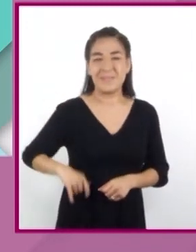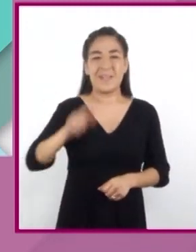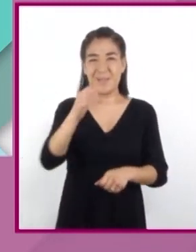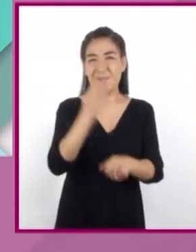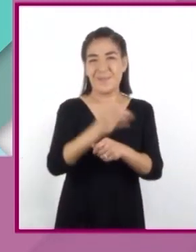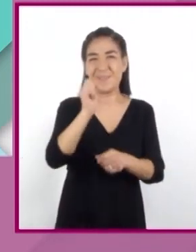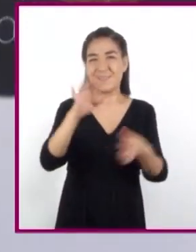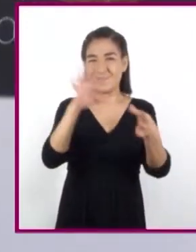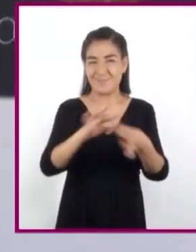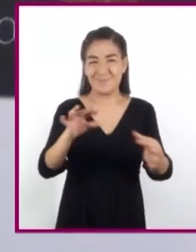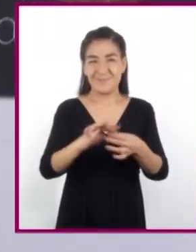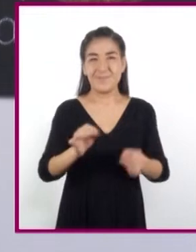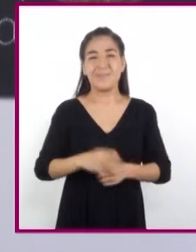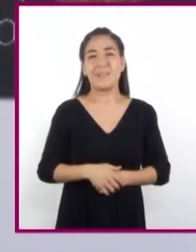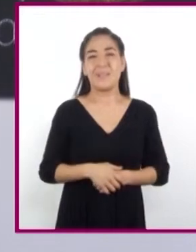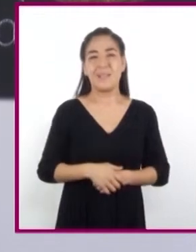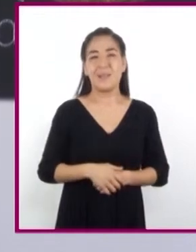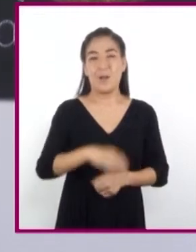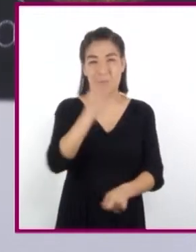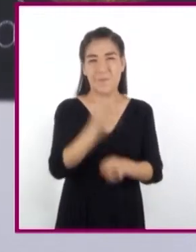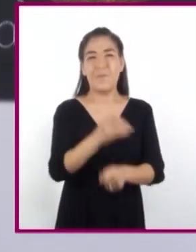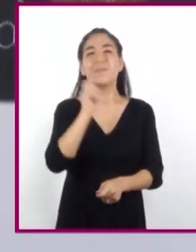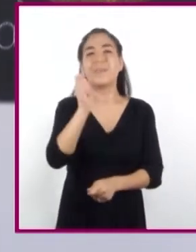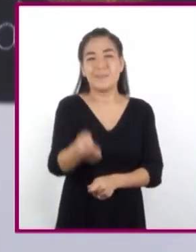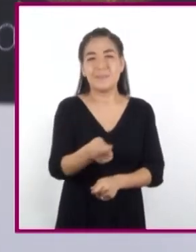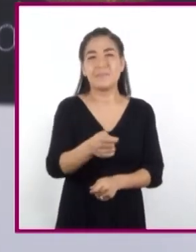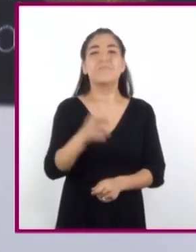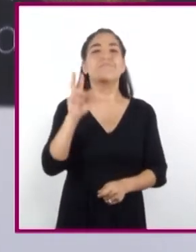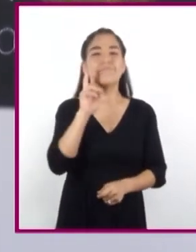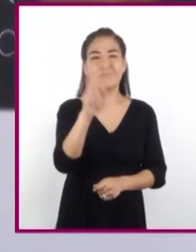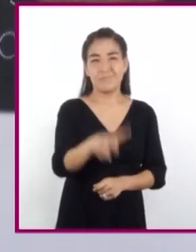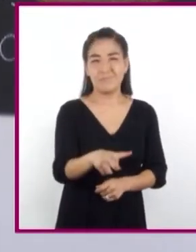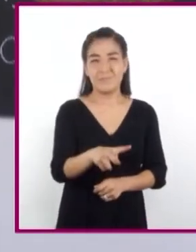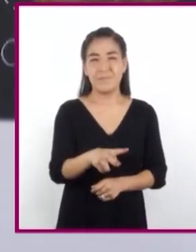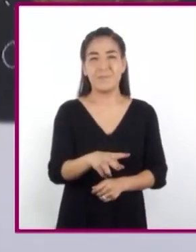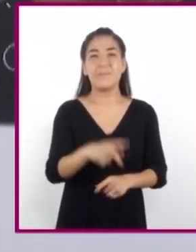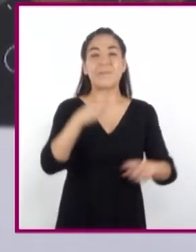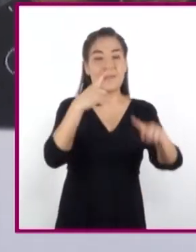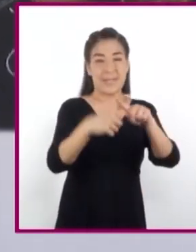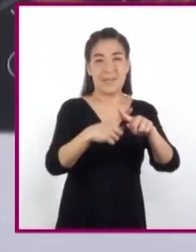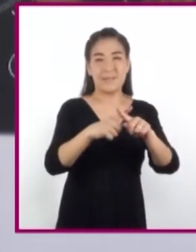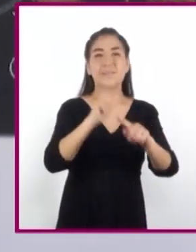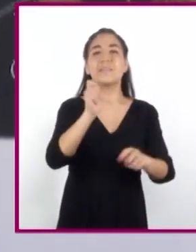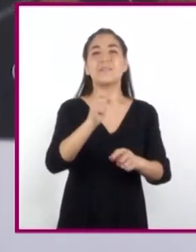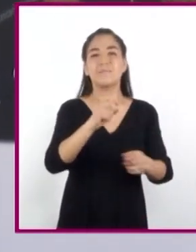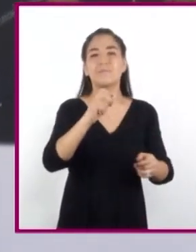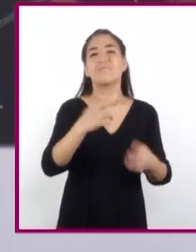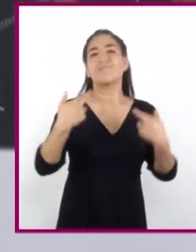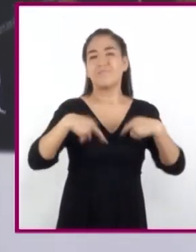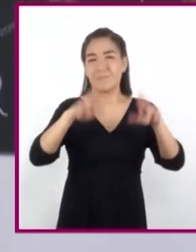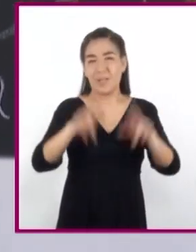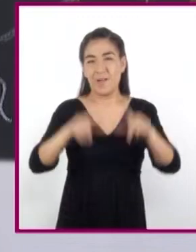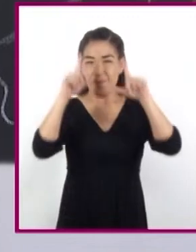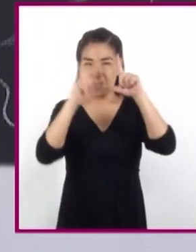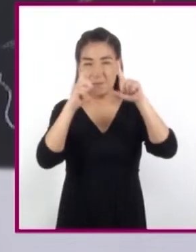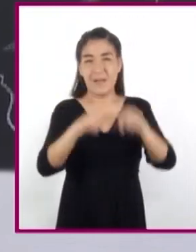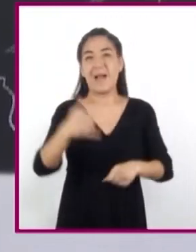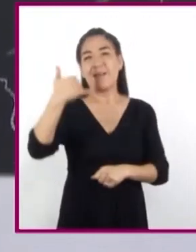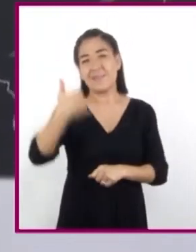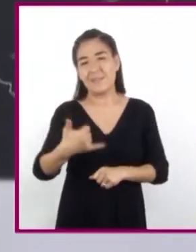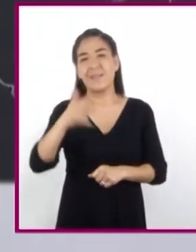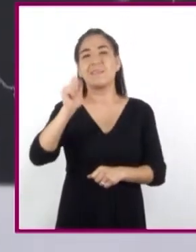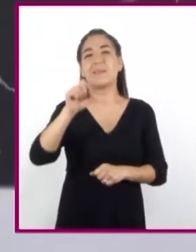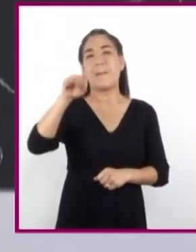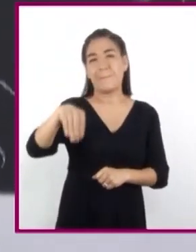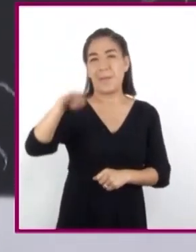profesora, ya que en este caso, como pueden observar, X representa a las fotografías y Y son los